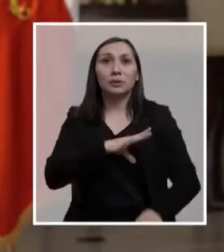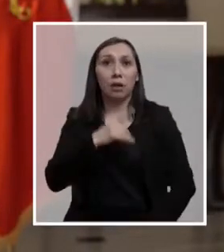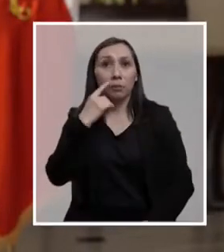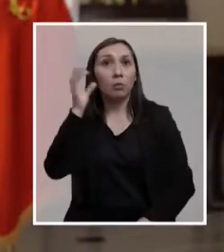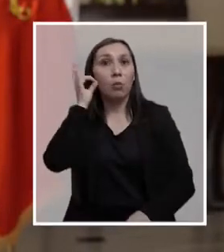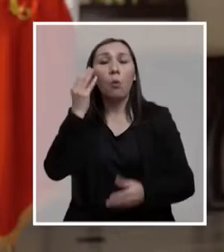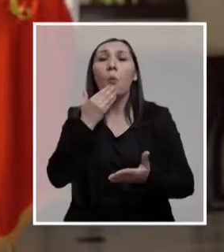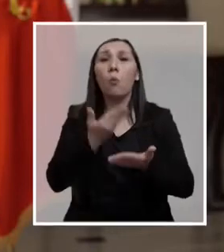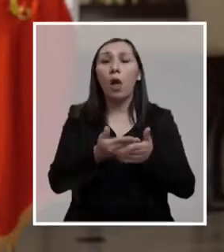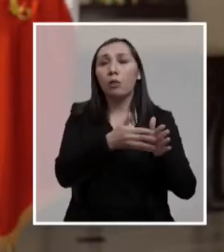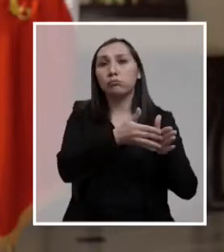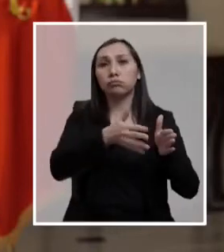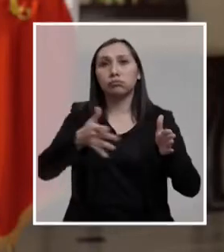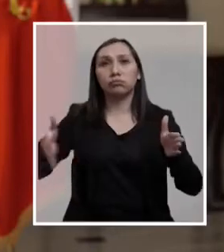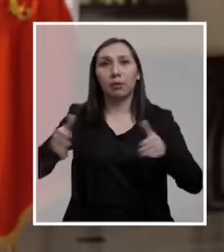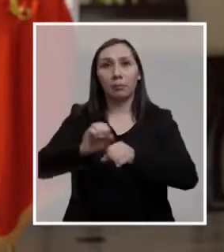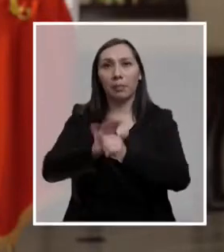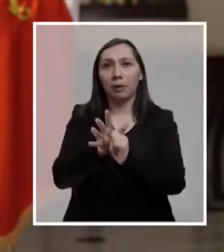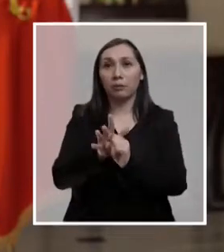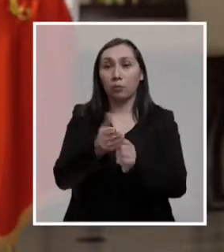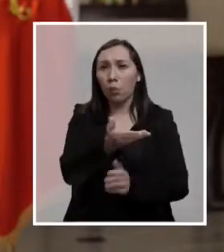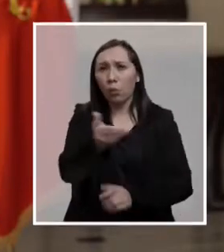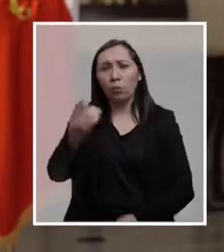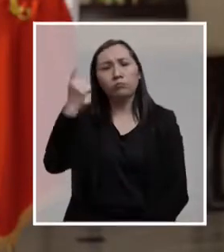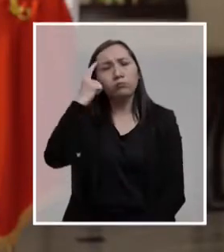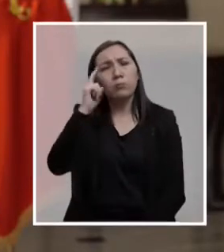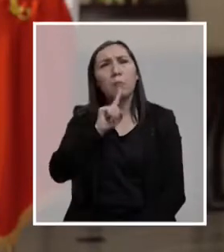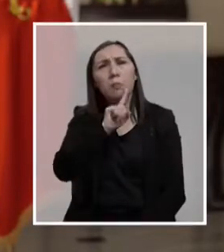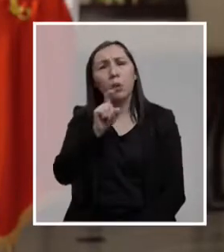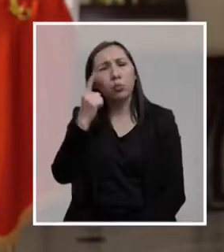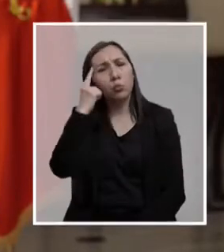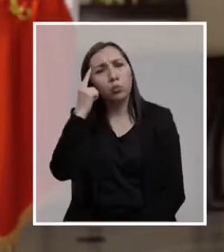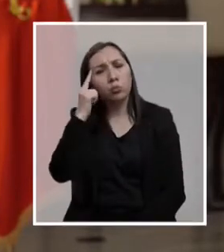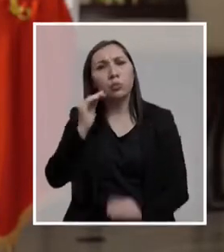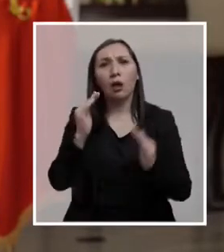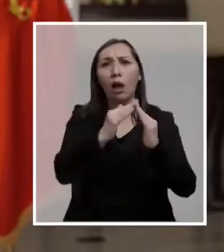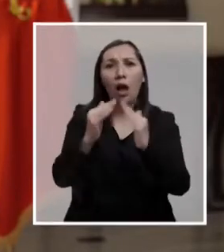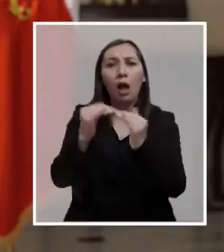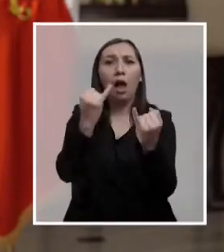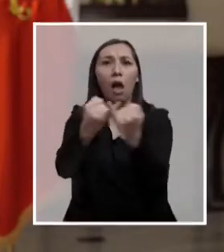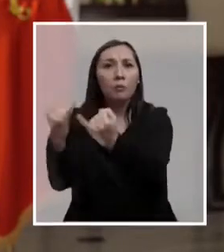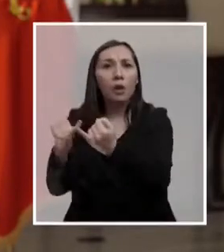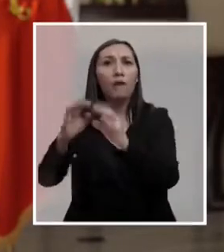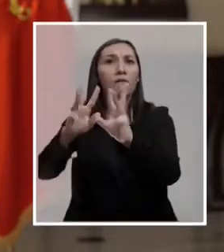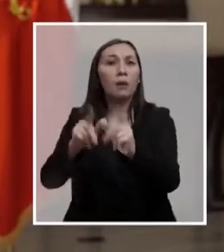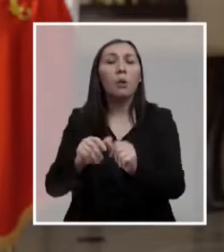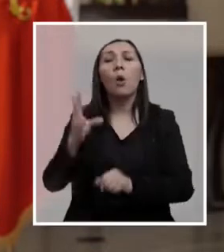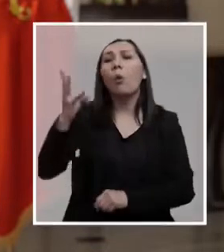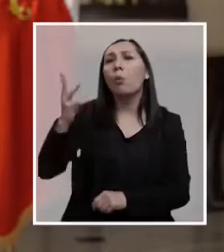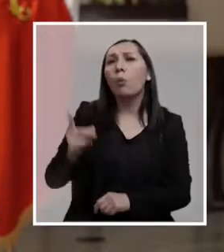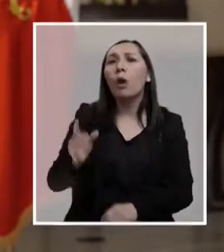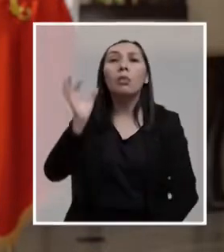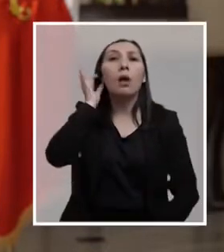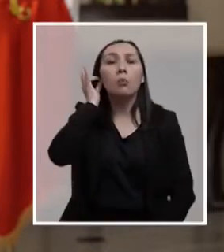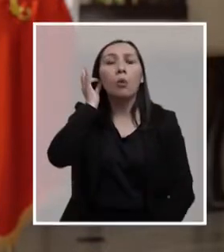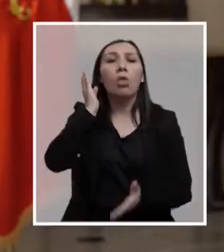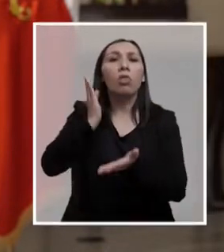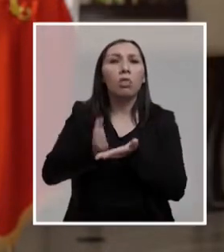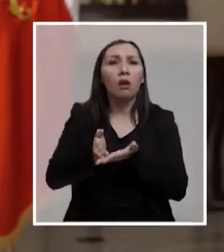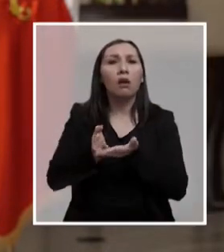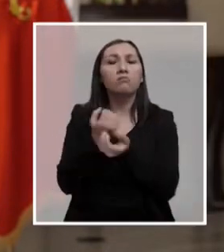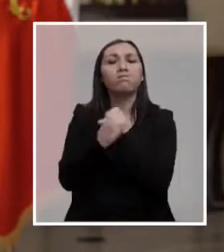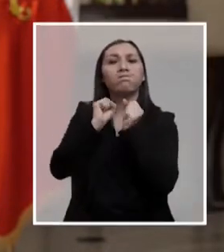durante la pandemia. Pregúntense en sus casas, sus amigos, sus familias, ¿cuántas mujeres han debido